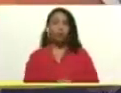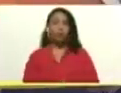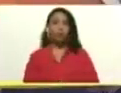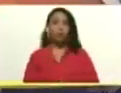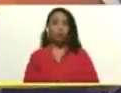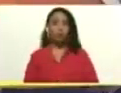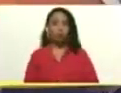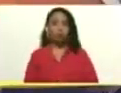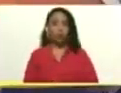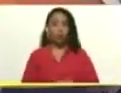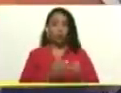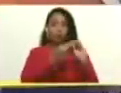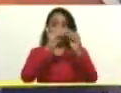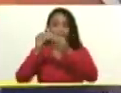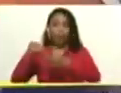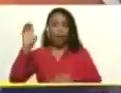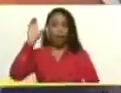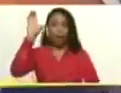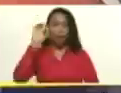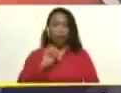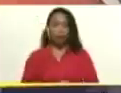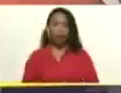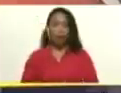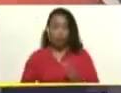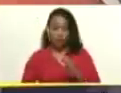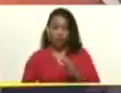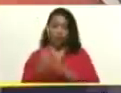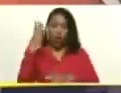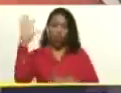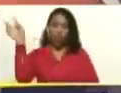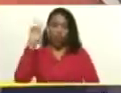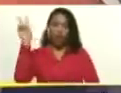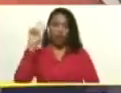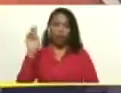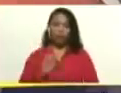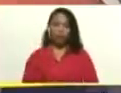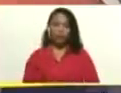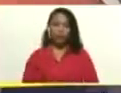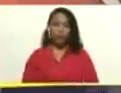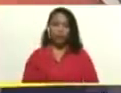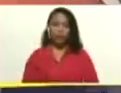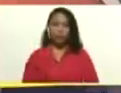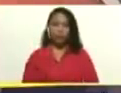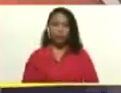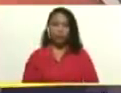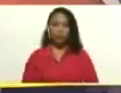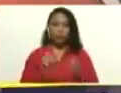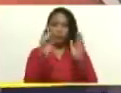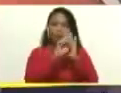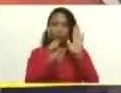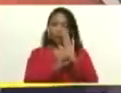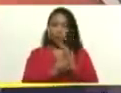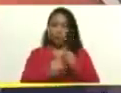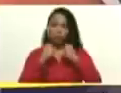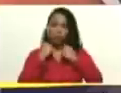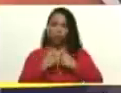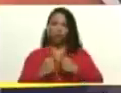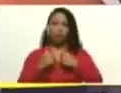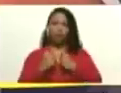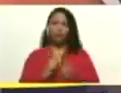creadora de la patria, de refundación de Venezuela. Una etapa intensa,